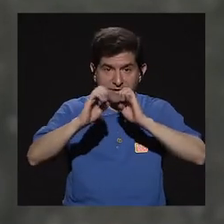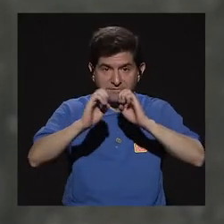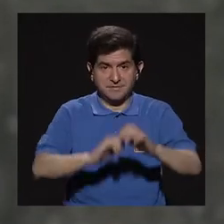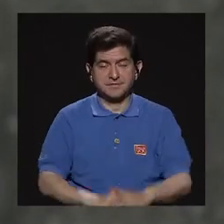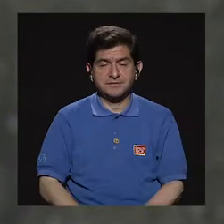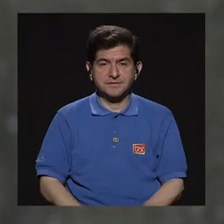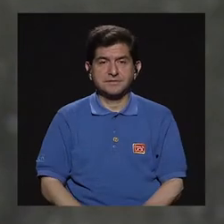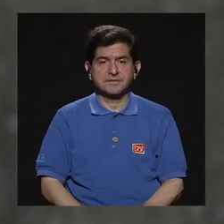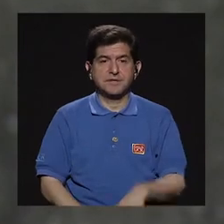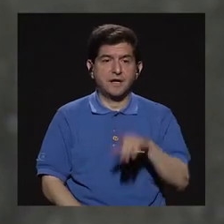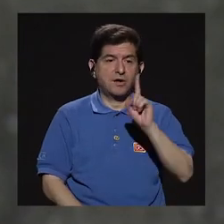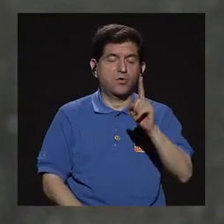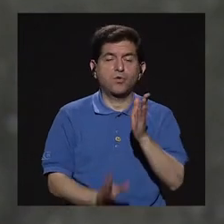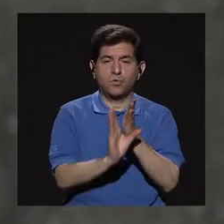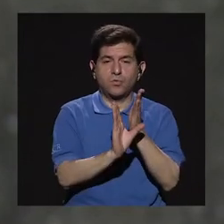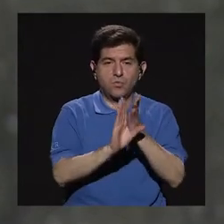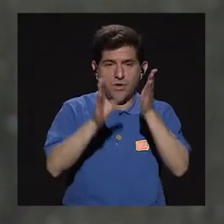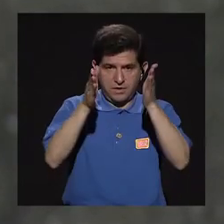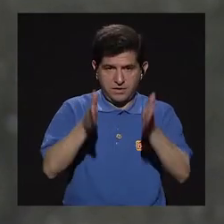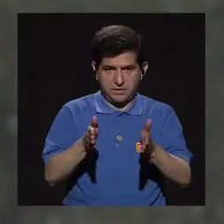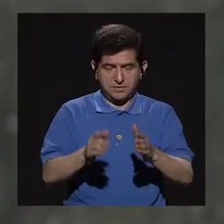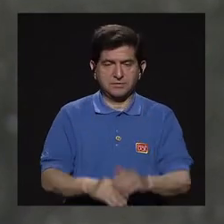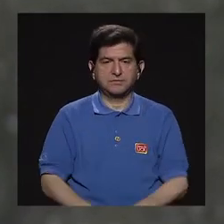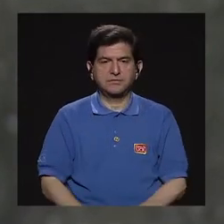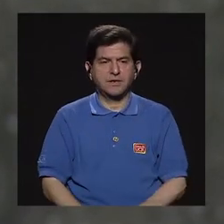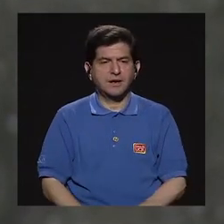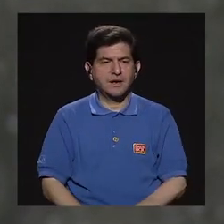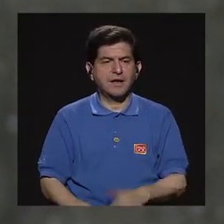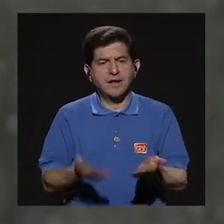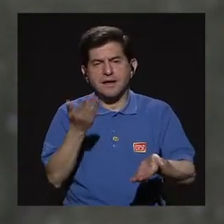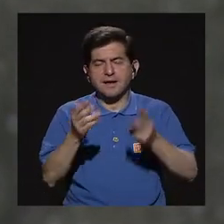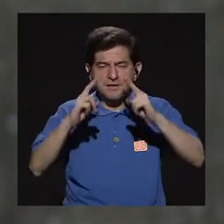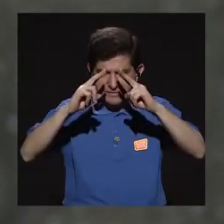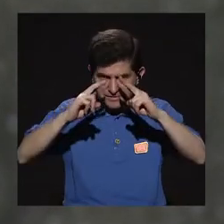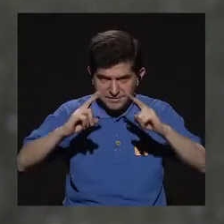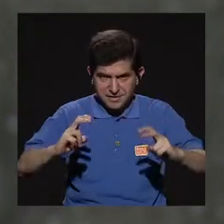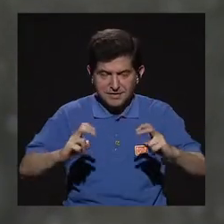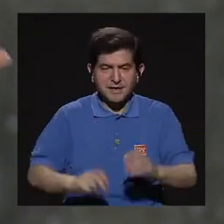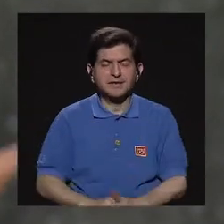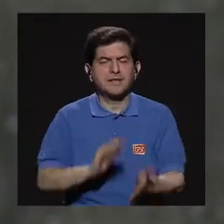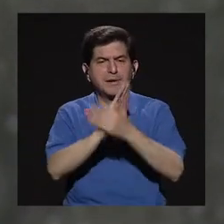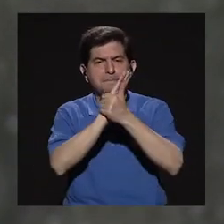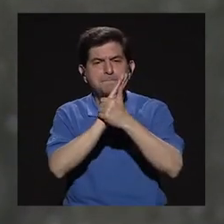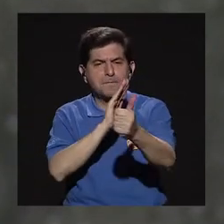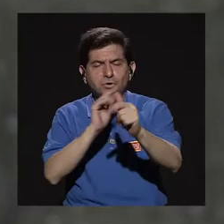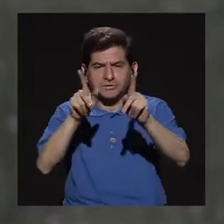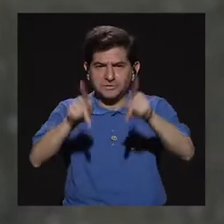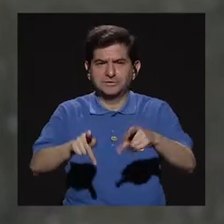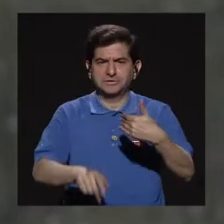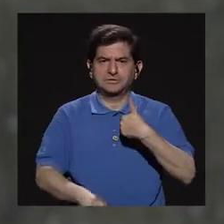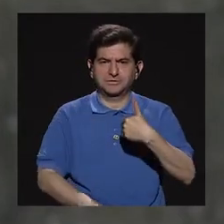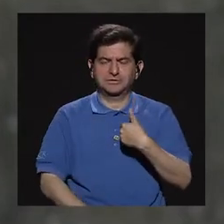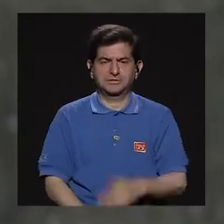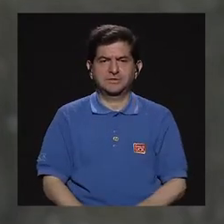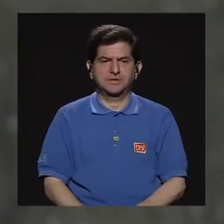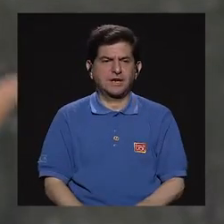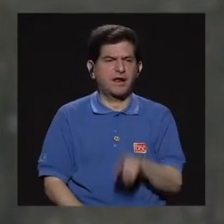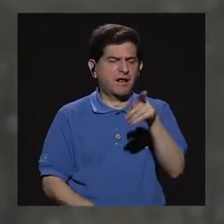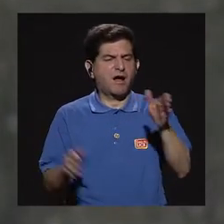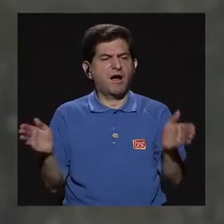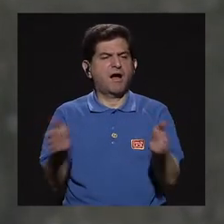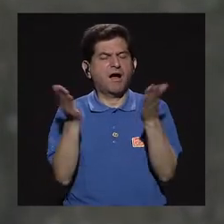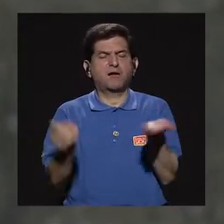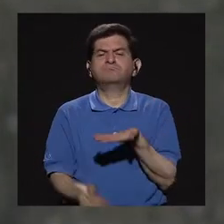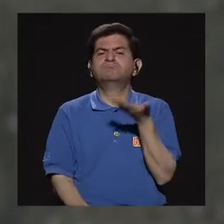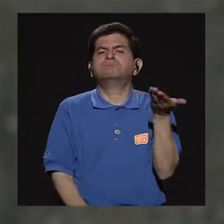con alguna de nuestras psicólogas, ¿verdad? En donde vemos un poquito, digamos, el potencial de esa persona, ¿verdad? Qué es lo que la